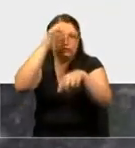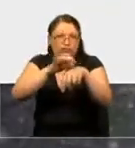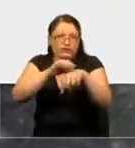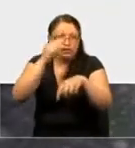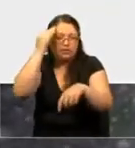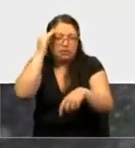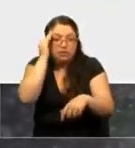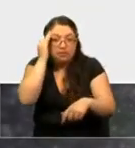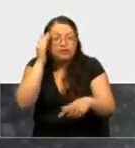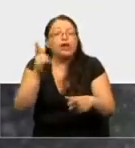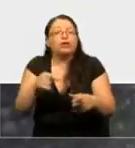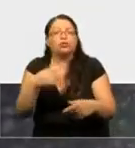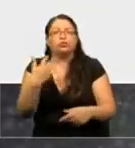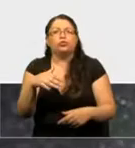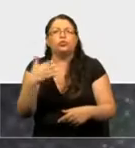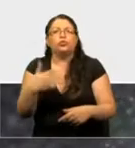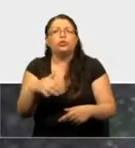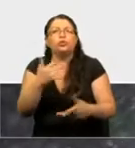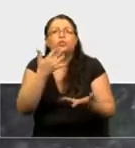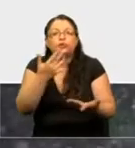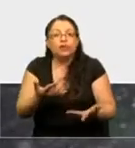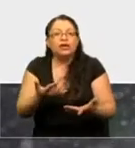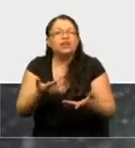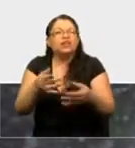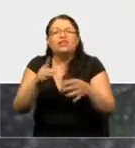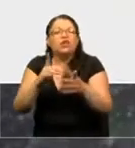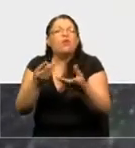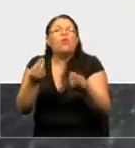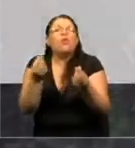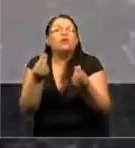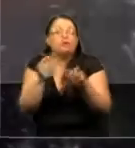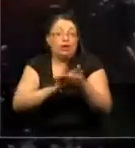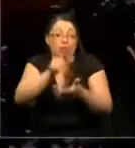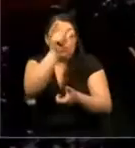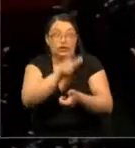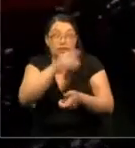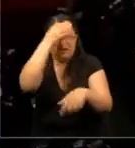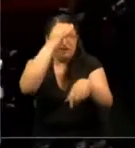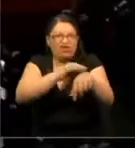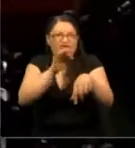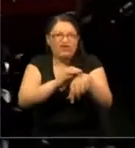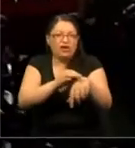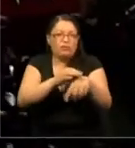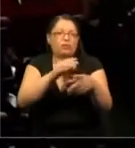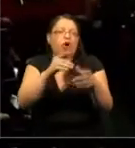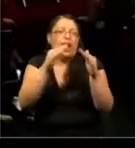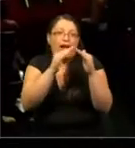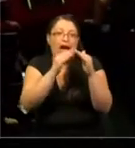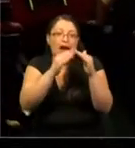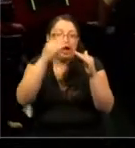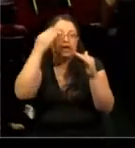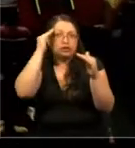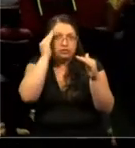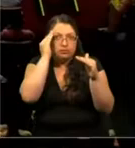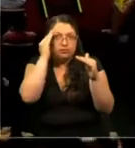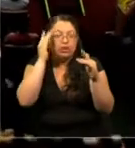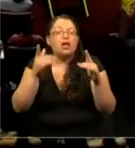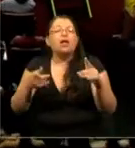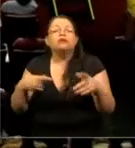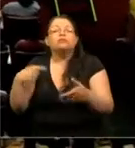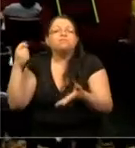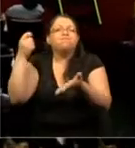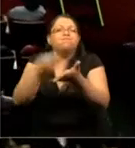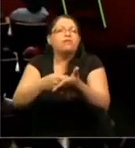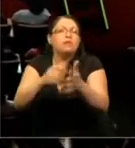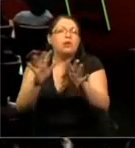Y esto es particularmente relevante, porque el costo promedio de tener un enfermo con demencias en casa es del orden de 500.000 pesos